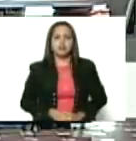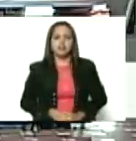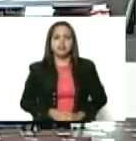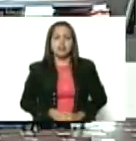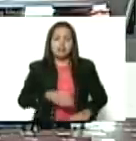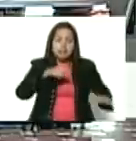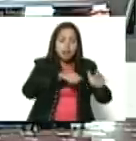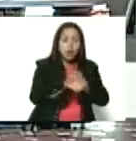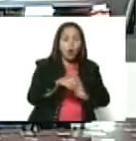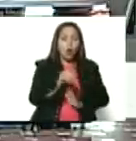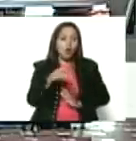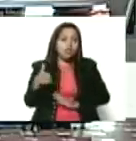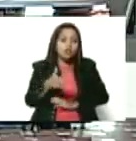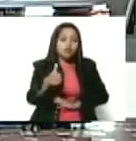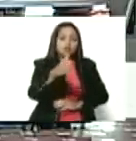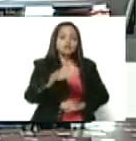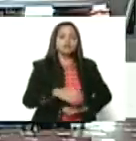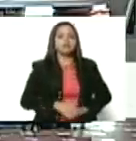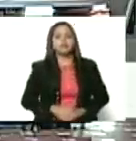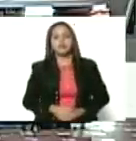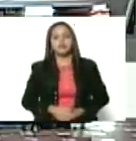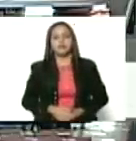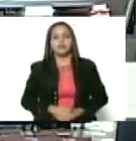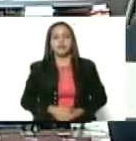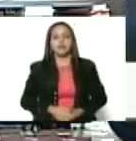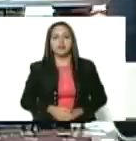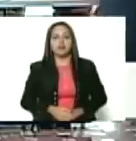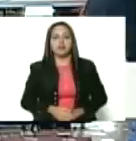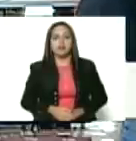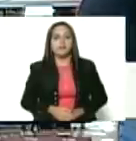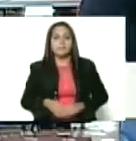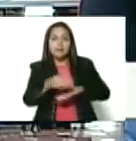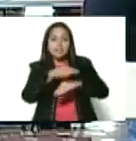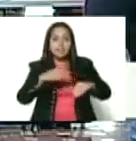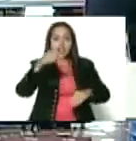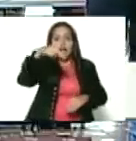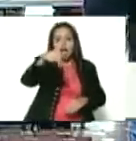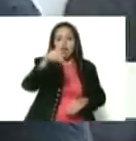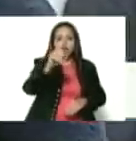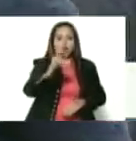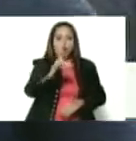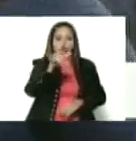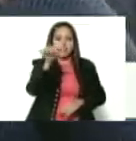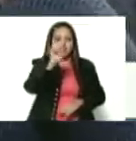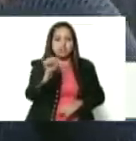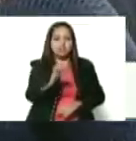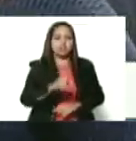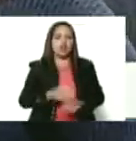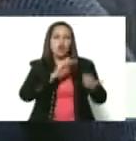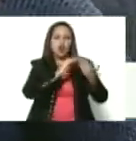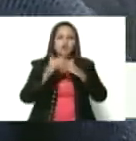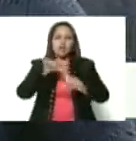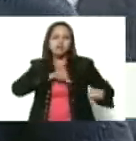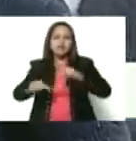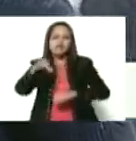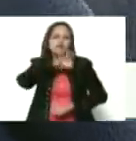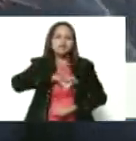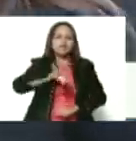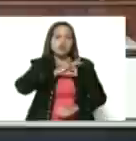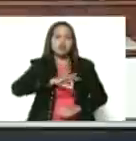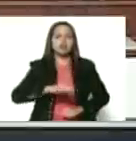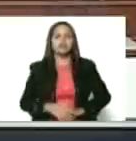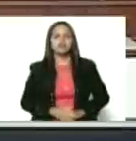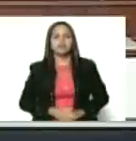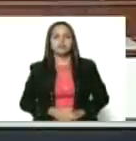de Lorinoc. Está la ministra Noris Herrera Rodríguez, ministra del Poder Popular para las comunes y los movimientos sociales.